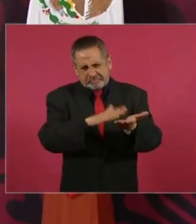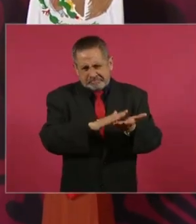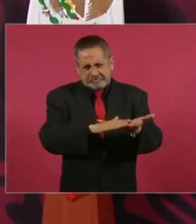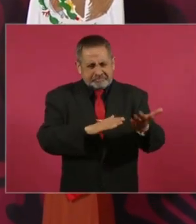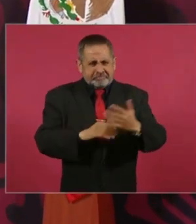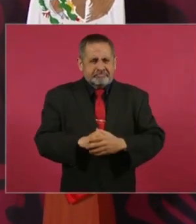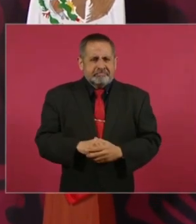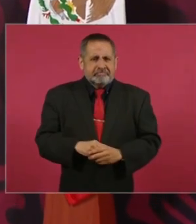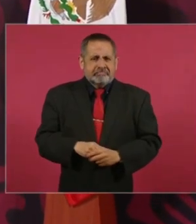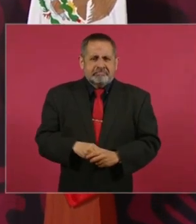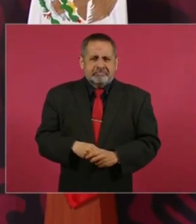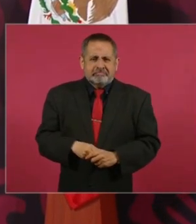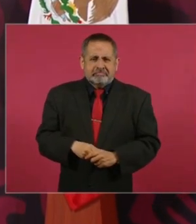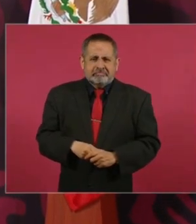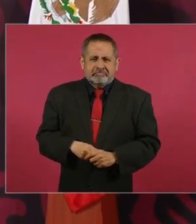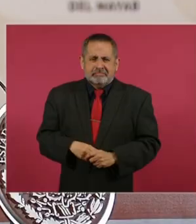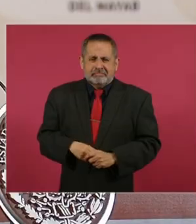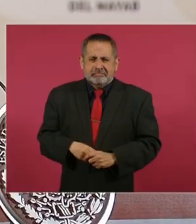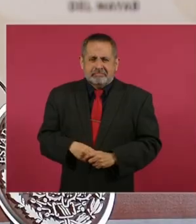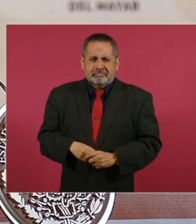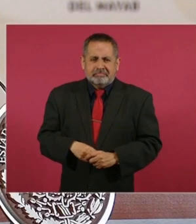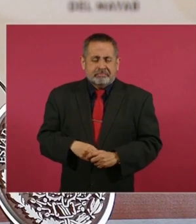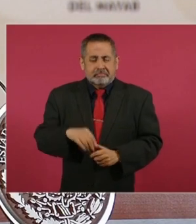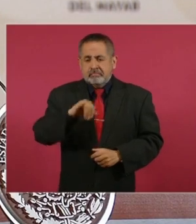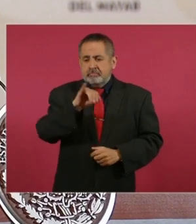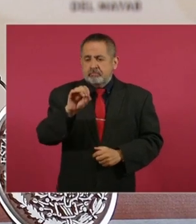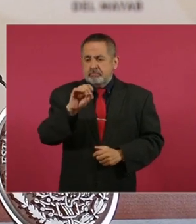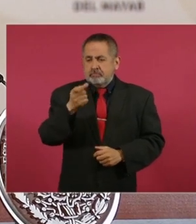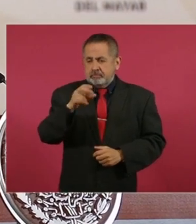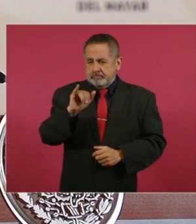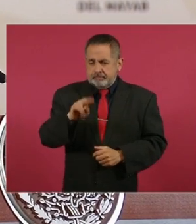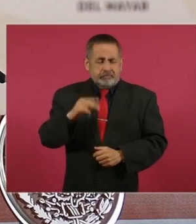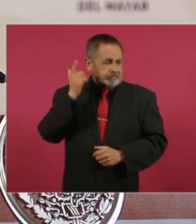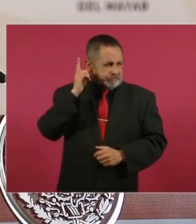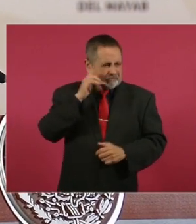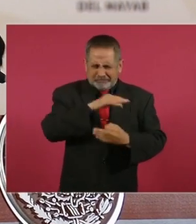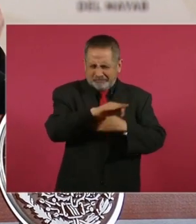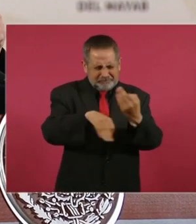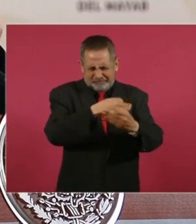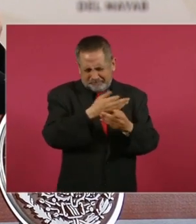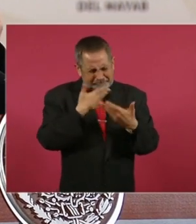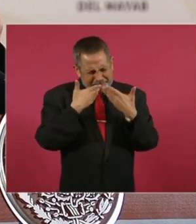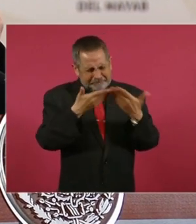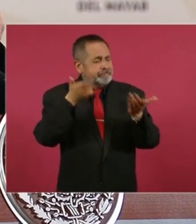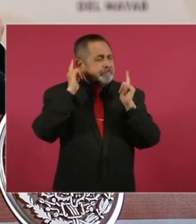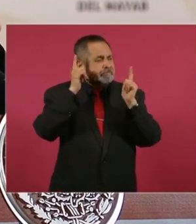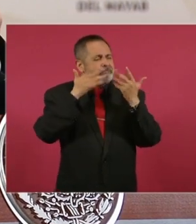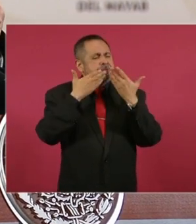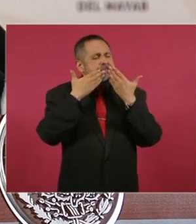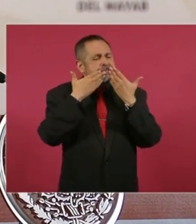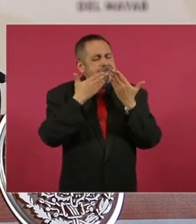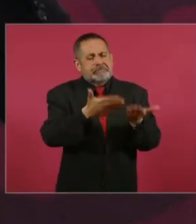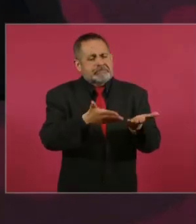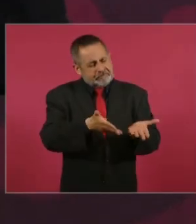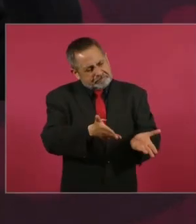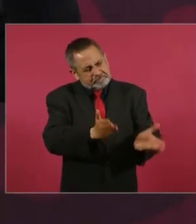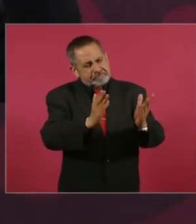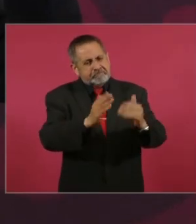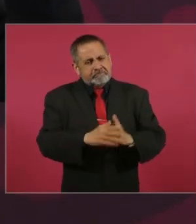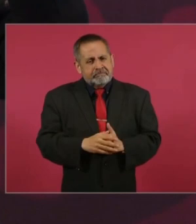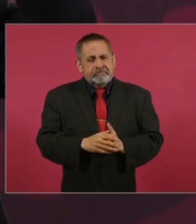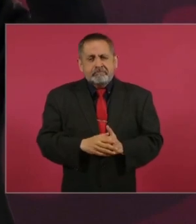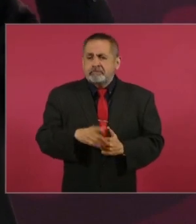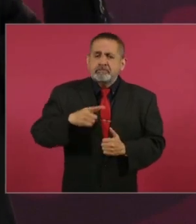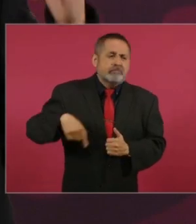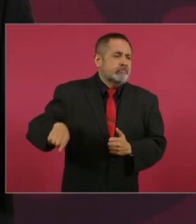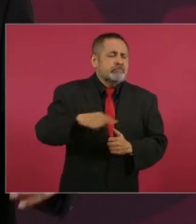Joaquín y a todos. Y que